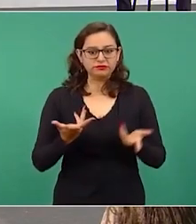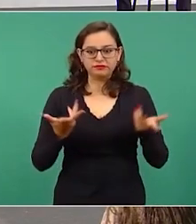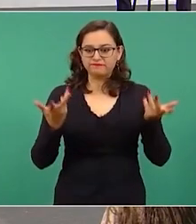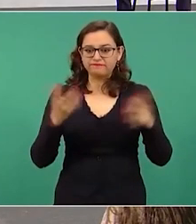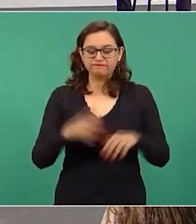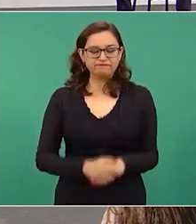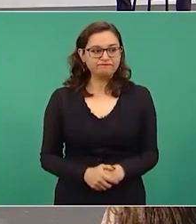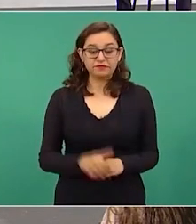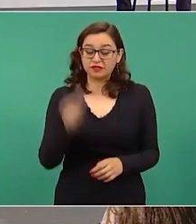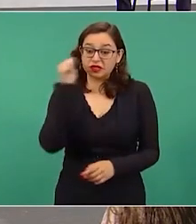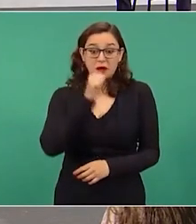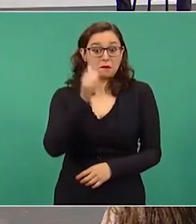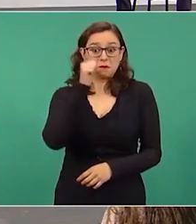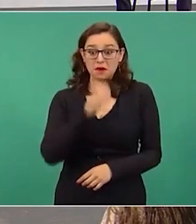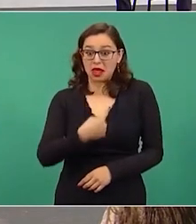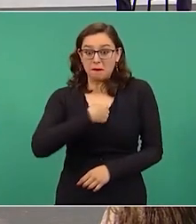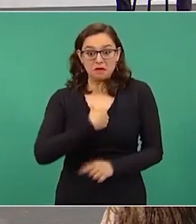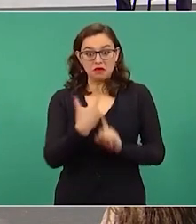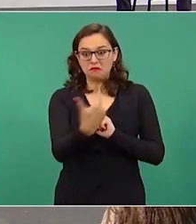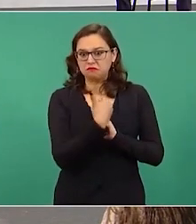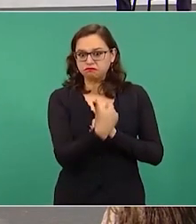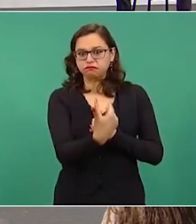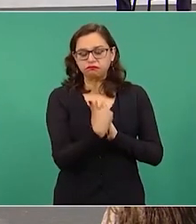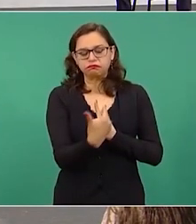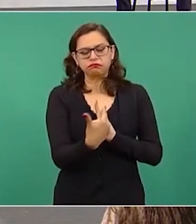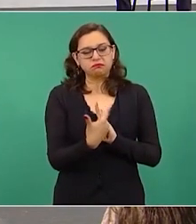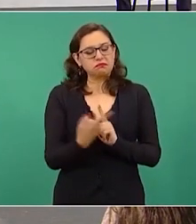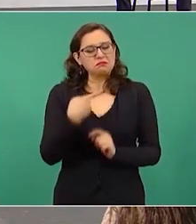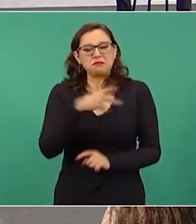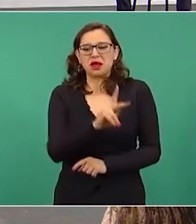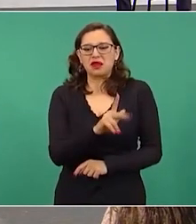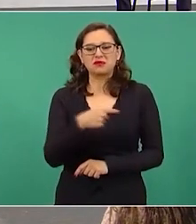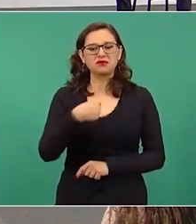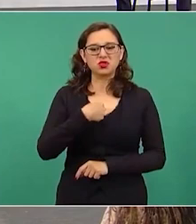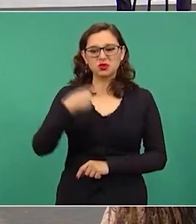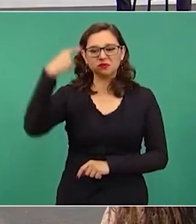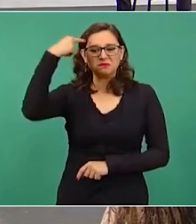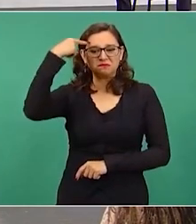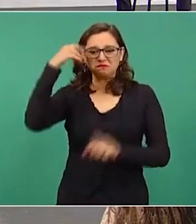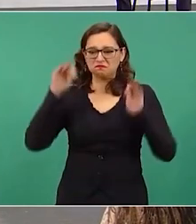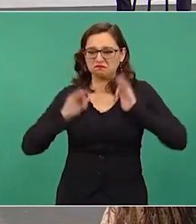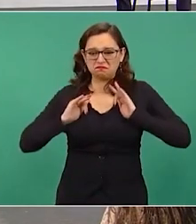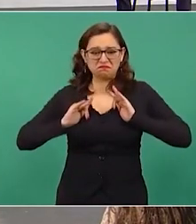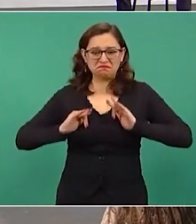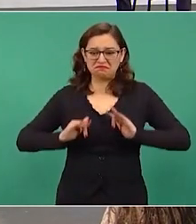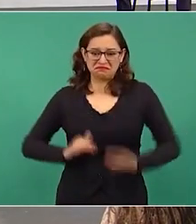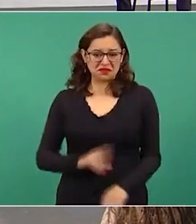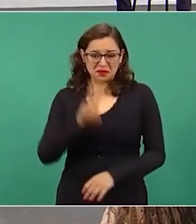en nuestra conciencia pues lo podemos poner